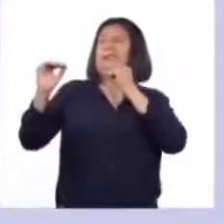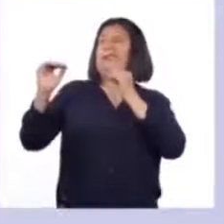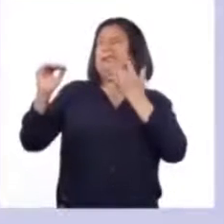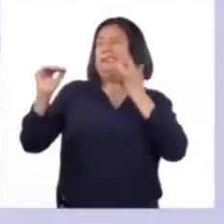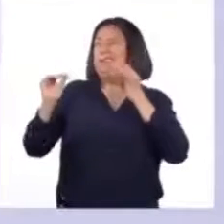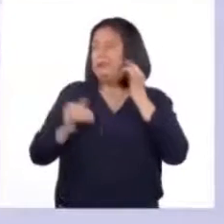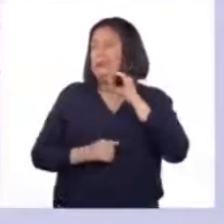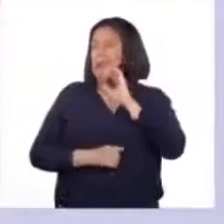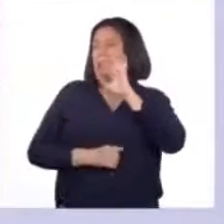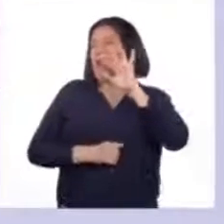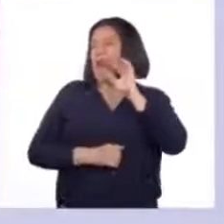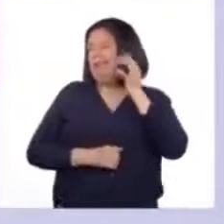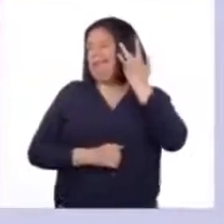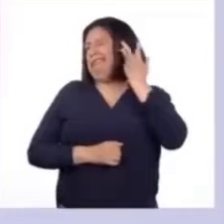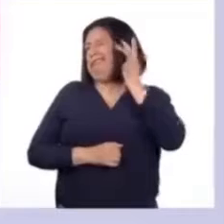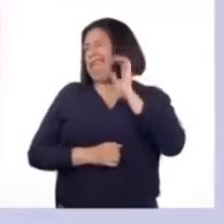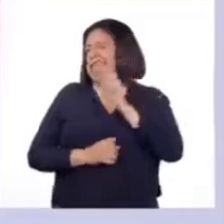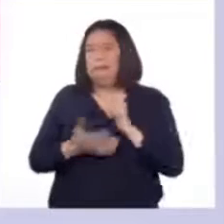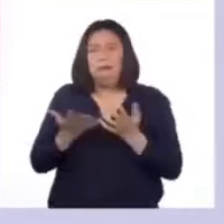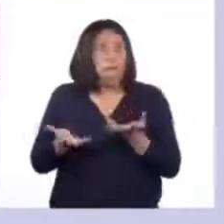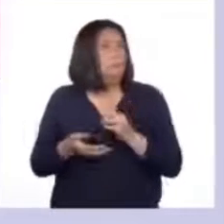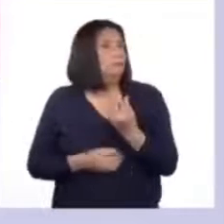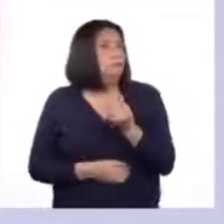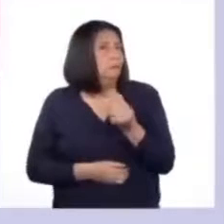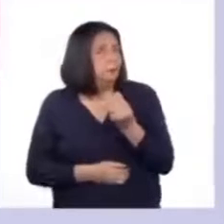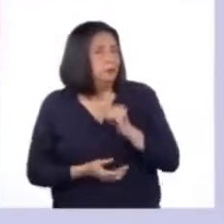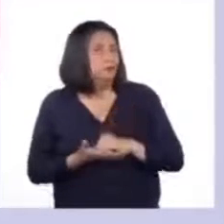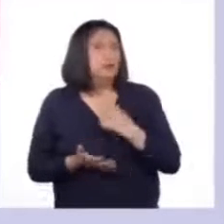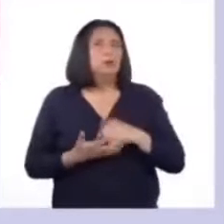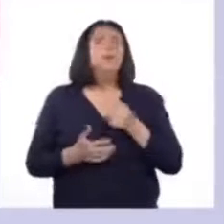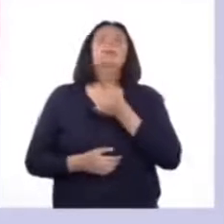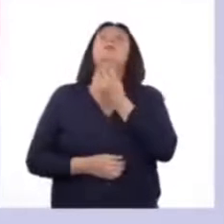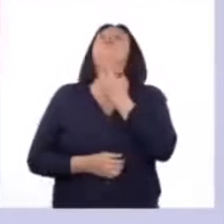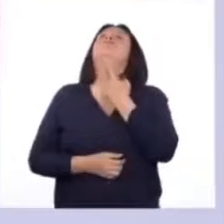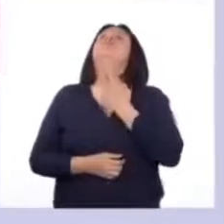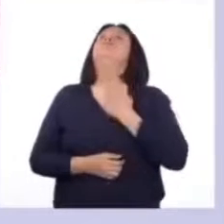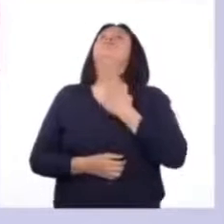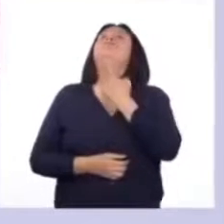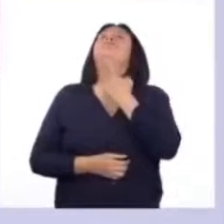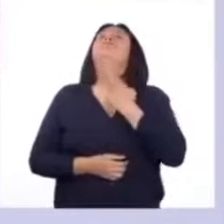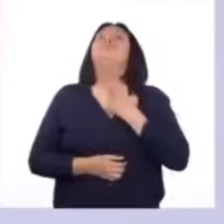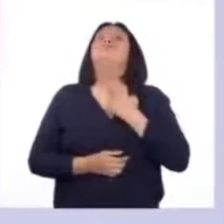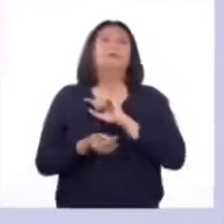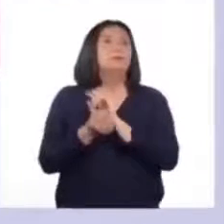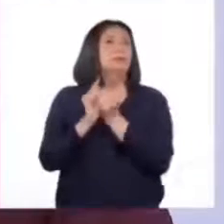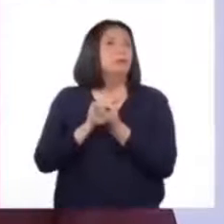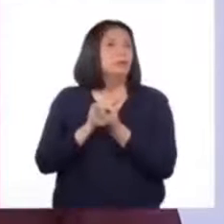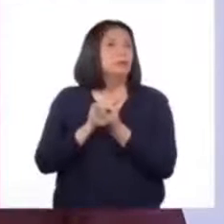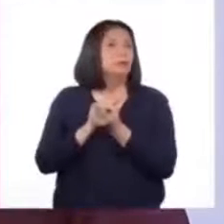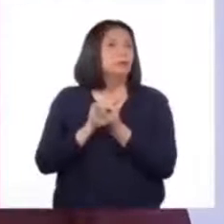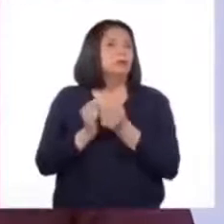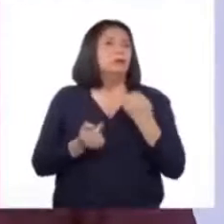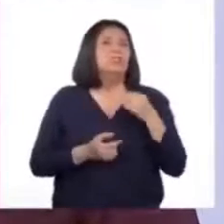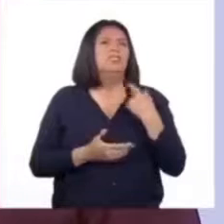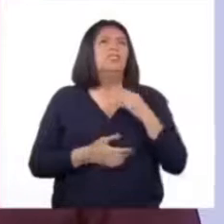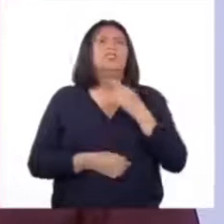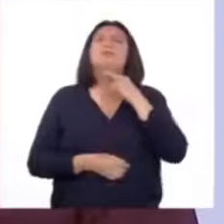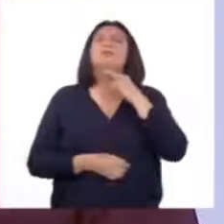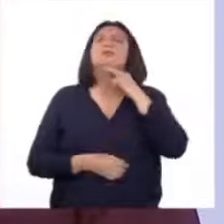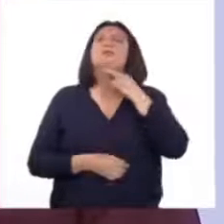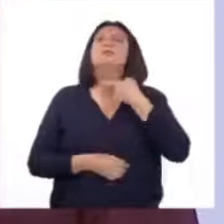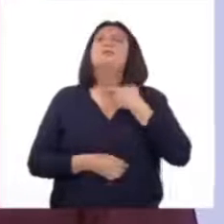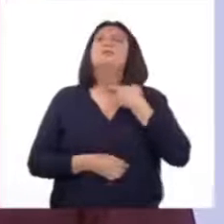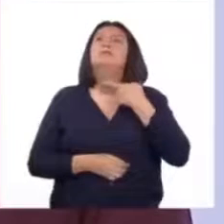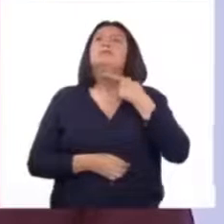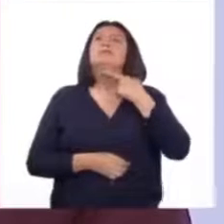los gallos. Esto sucede porque a la altura de la garganta hay un cambio, un crecimiento de